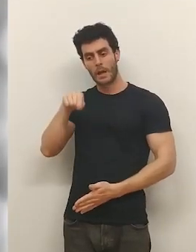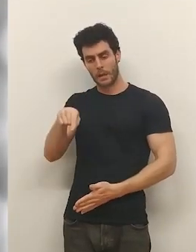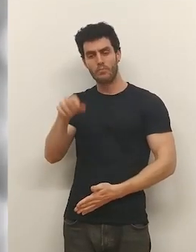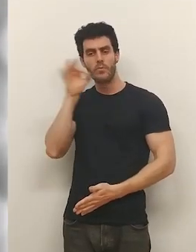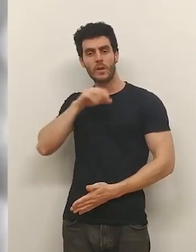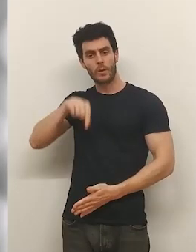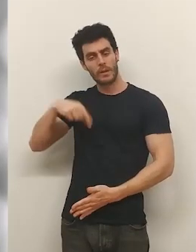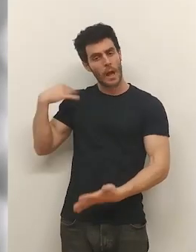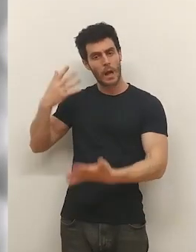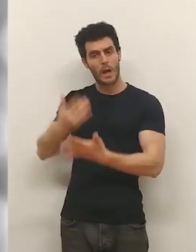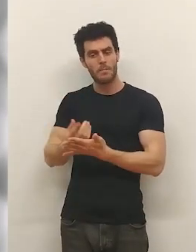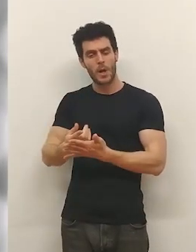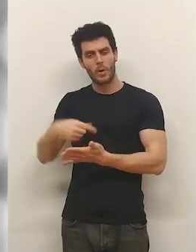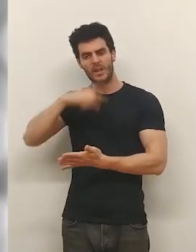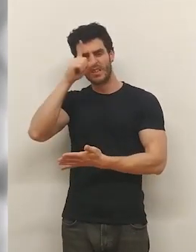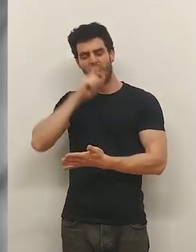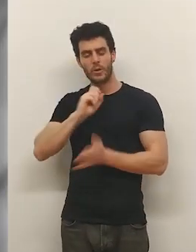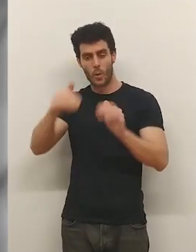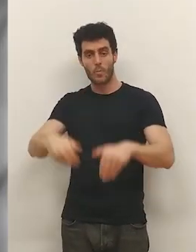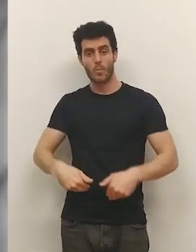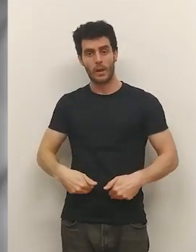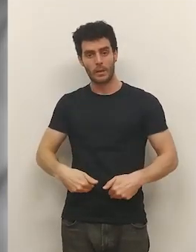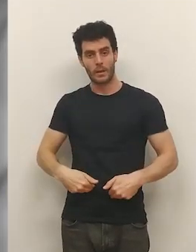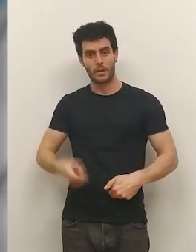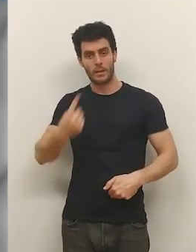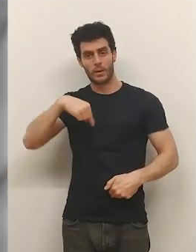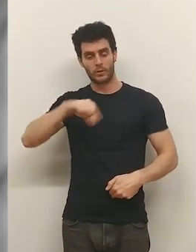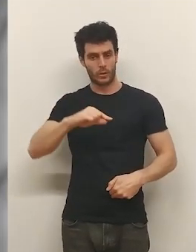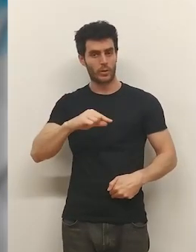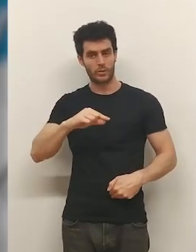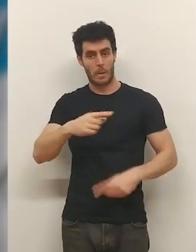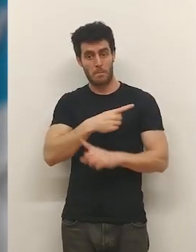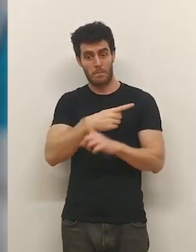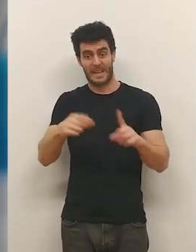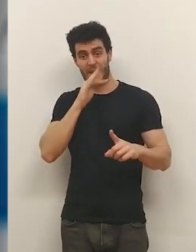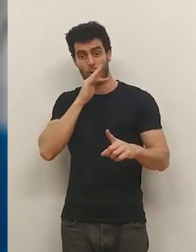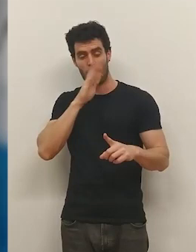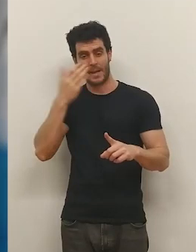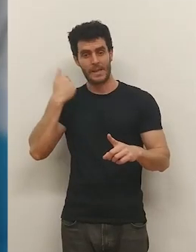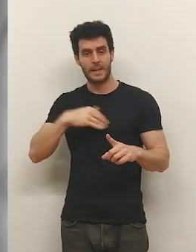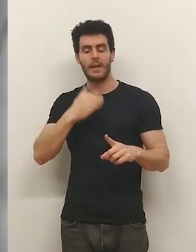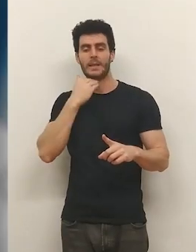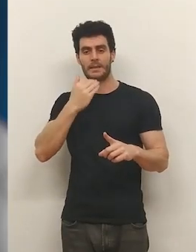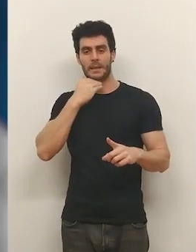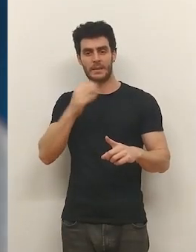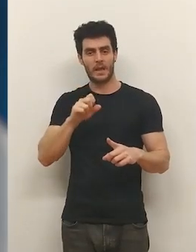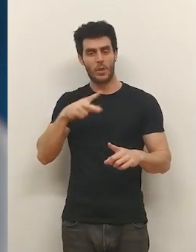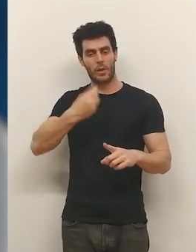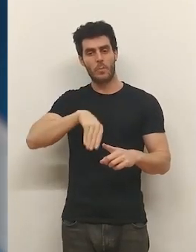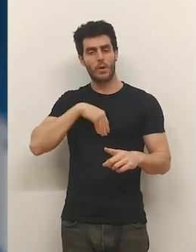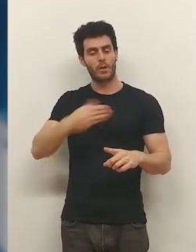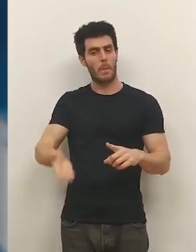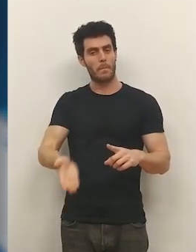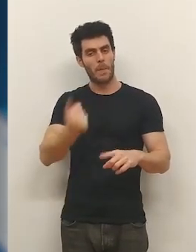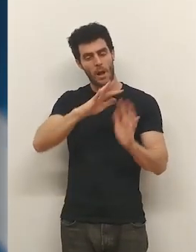este siglo... ...pero volviendo a este ejercicio... ...todavía no estamos ni a la mitad... ...y ya vamos camino de superar... ...los doce